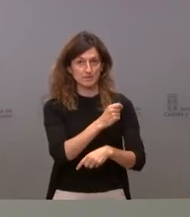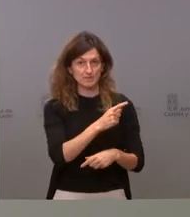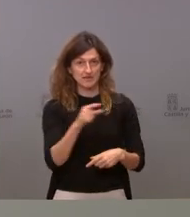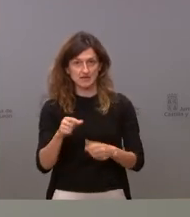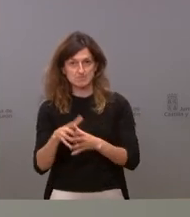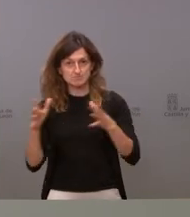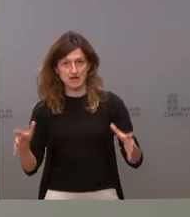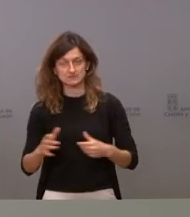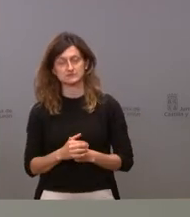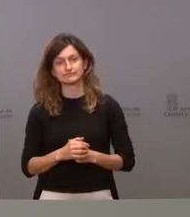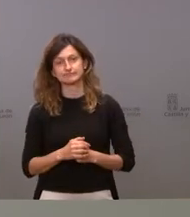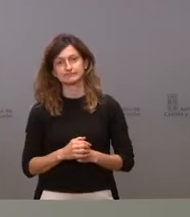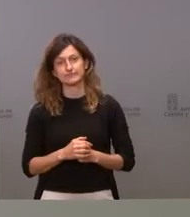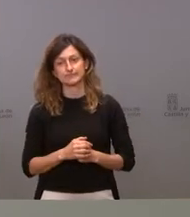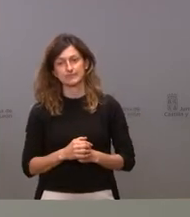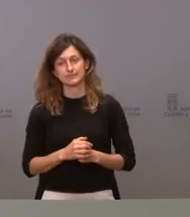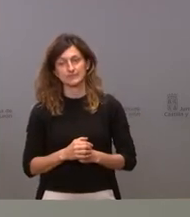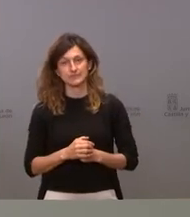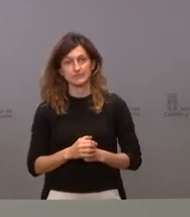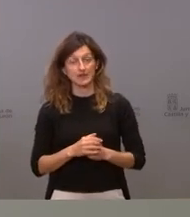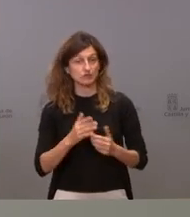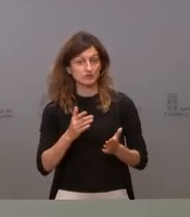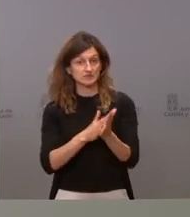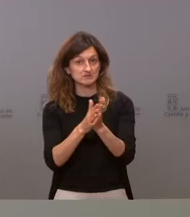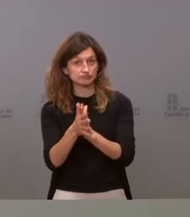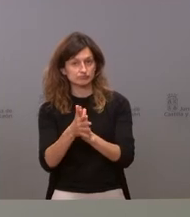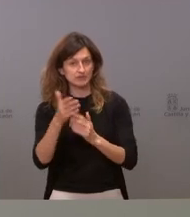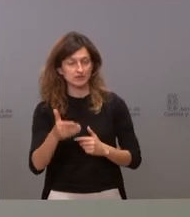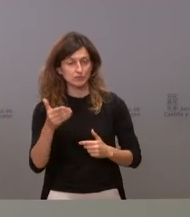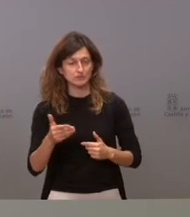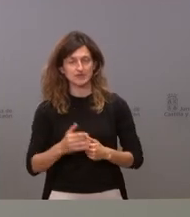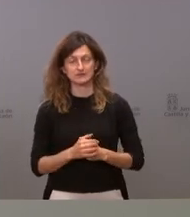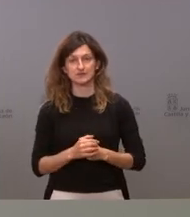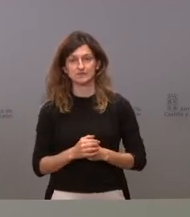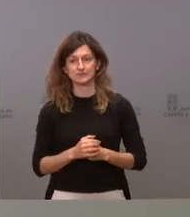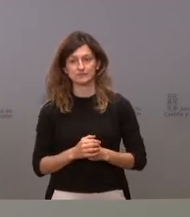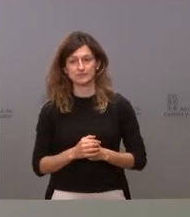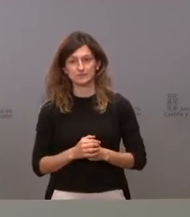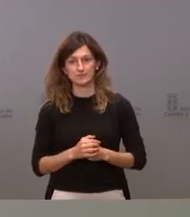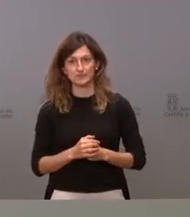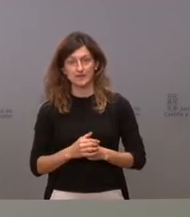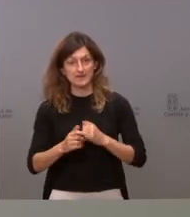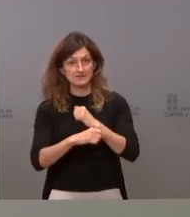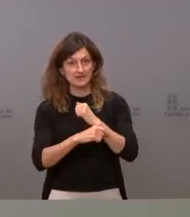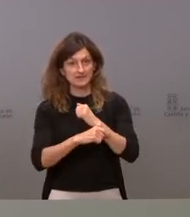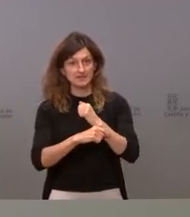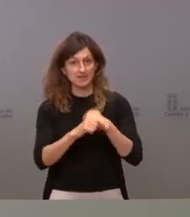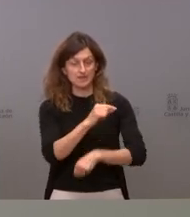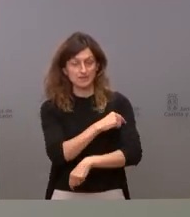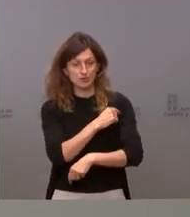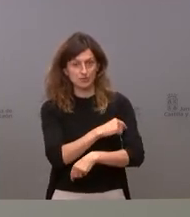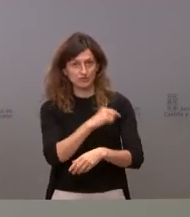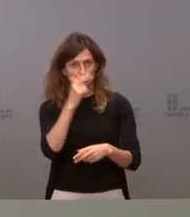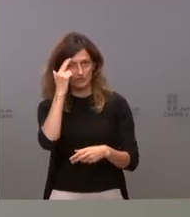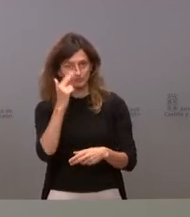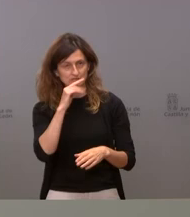por lo tanto es importante en el momento no saltando la estrategia de vacunación no saltándonos los grupos